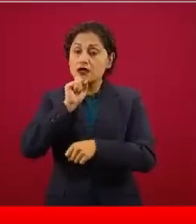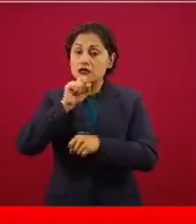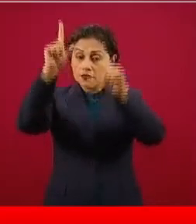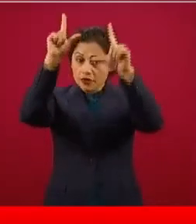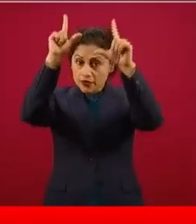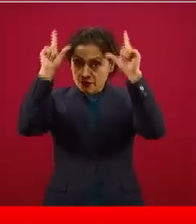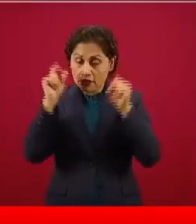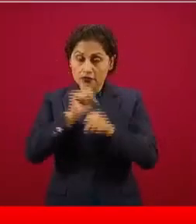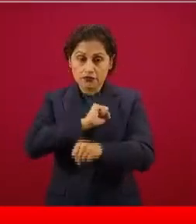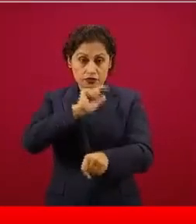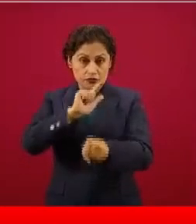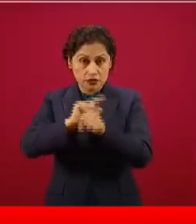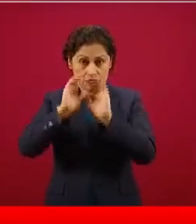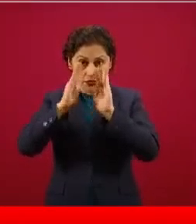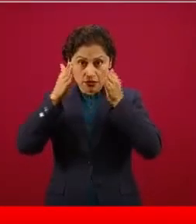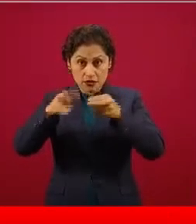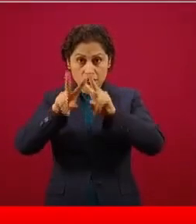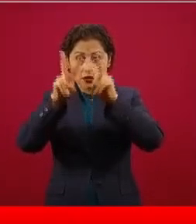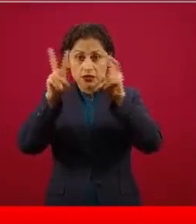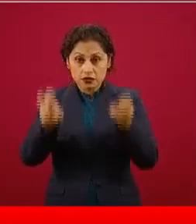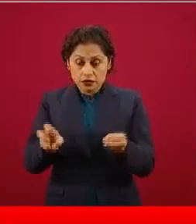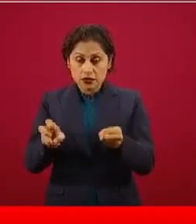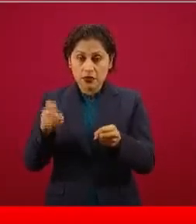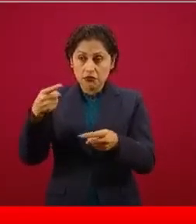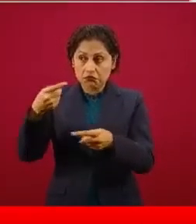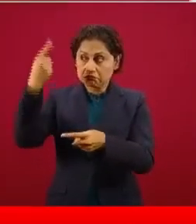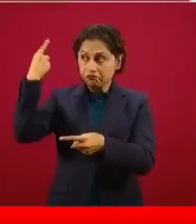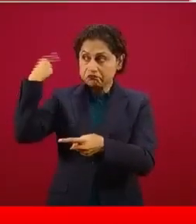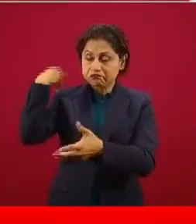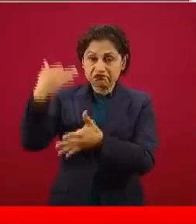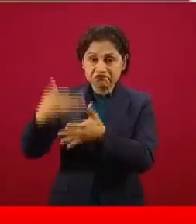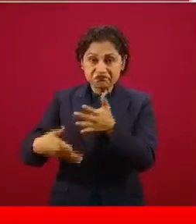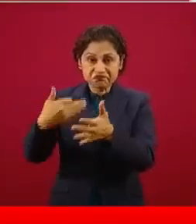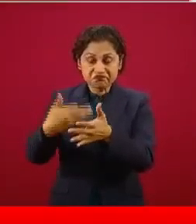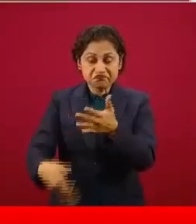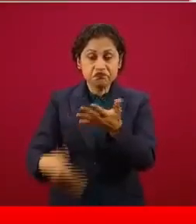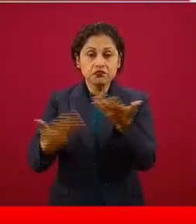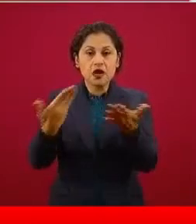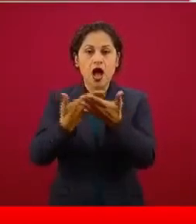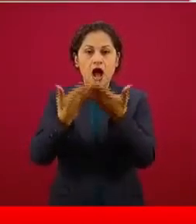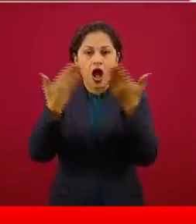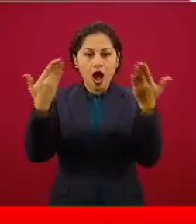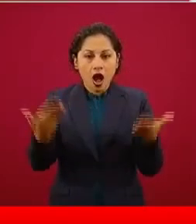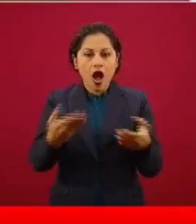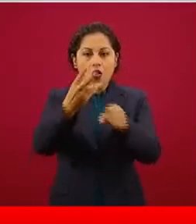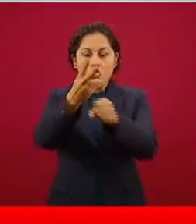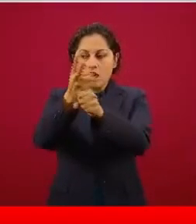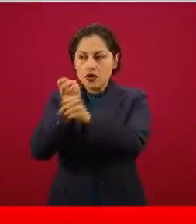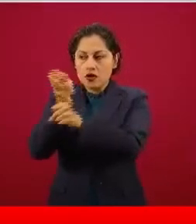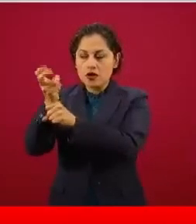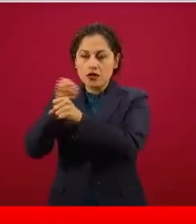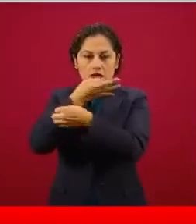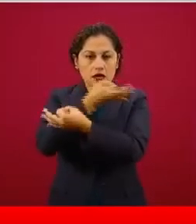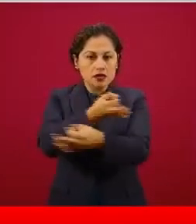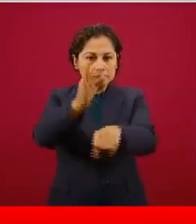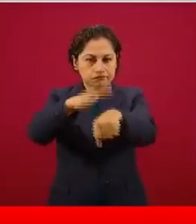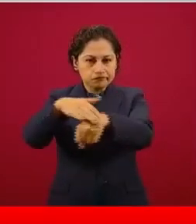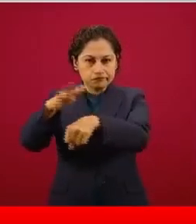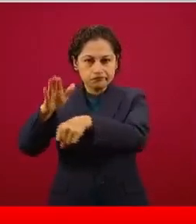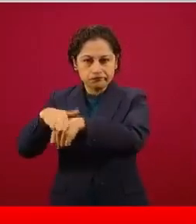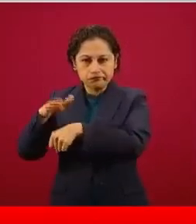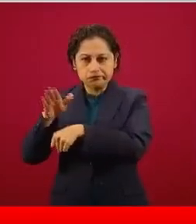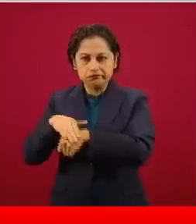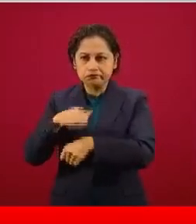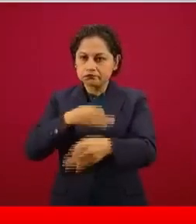especialista. Y esta convocatoria solicita, hace un llamado muy atento, respetuoso a todos nuestros médicos